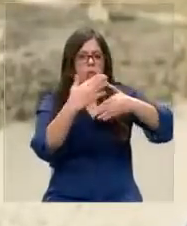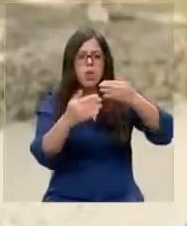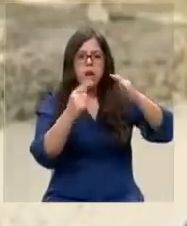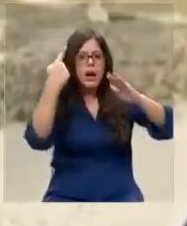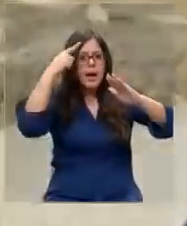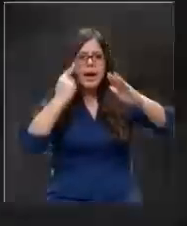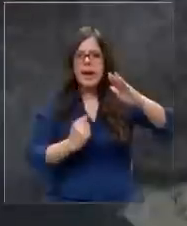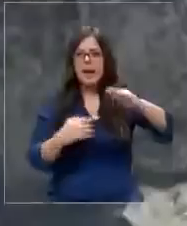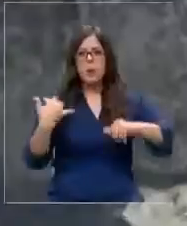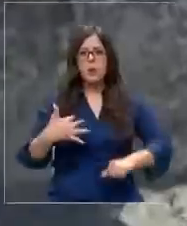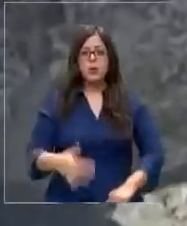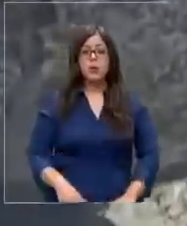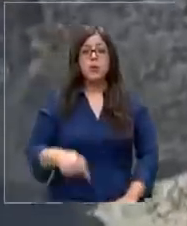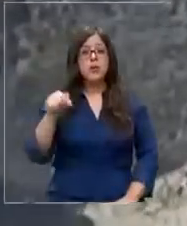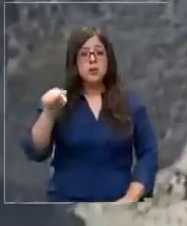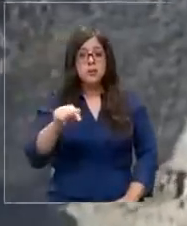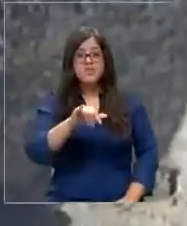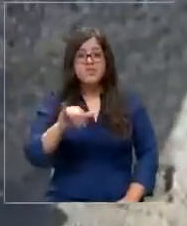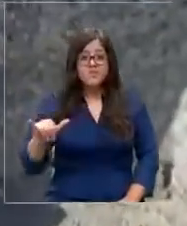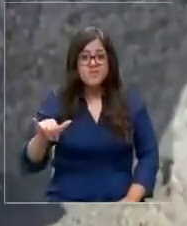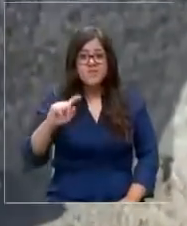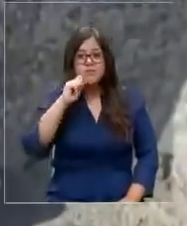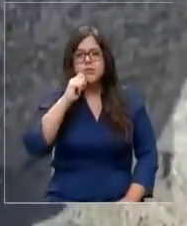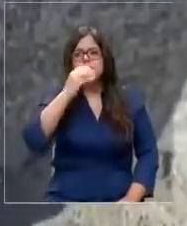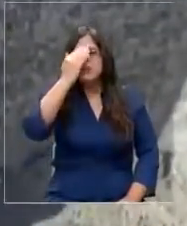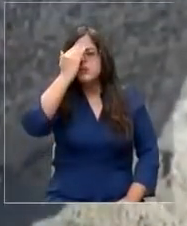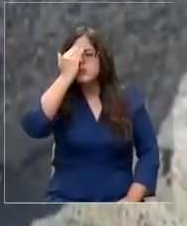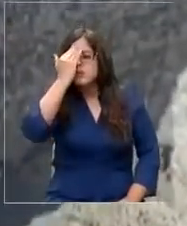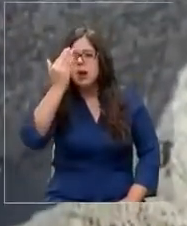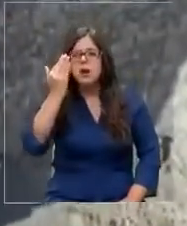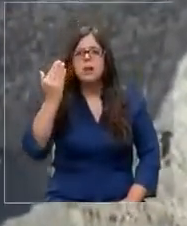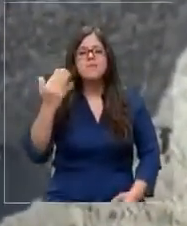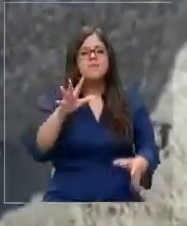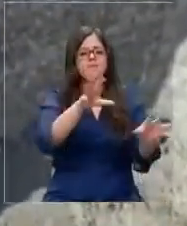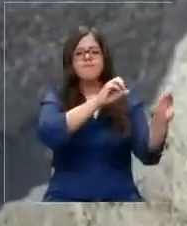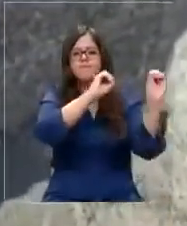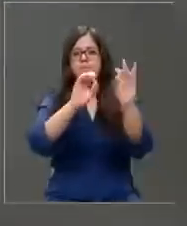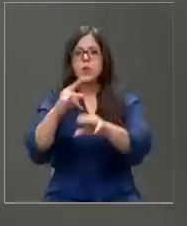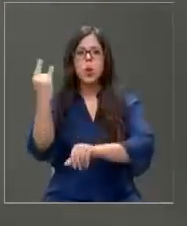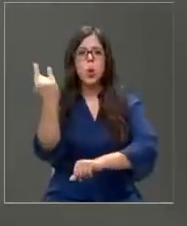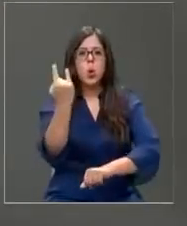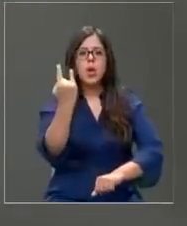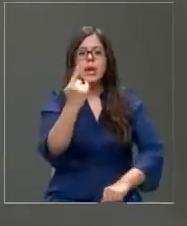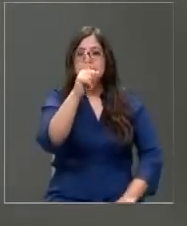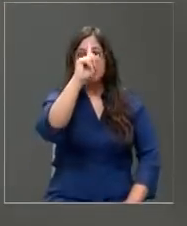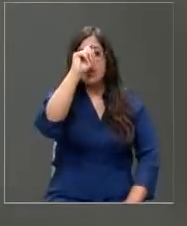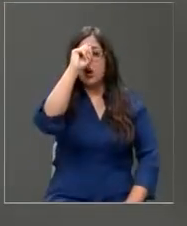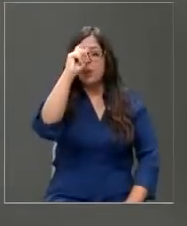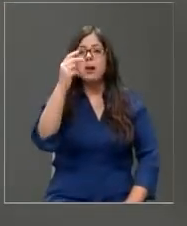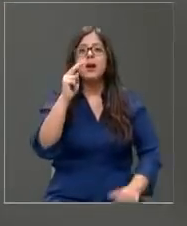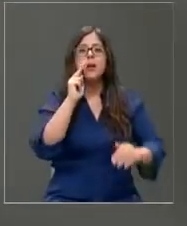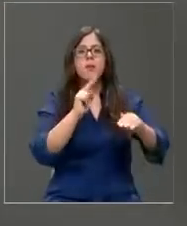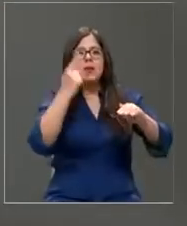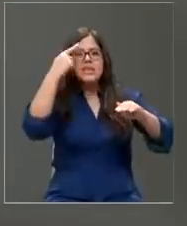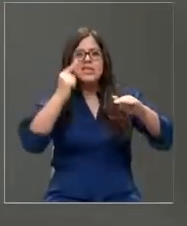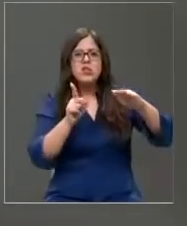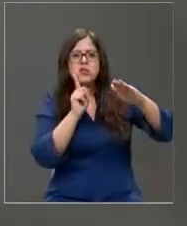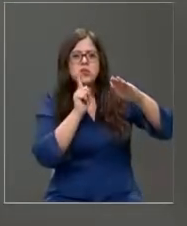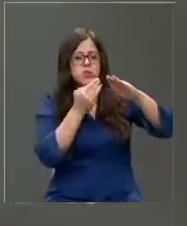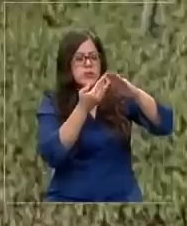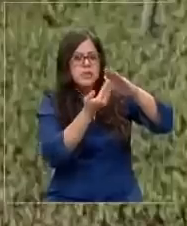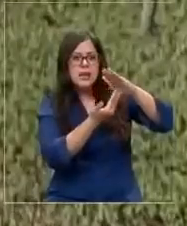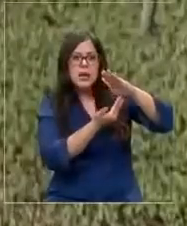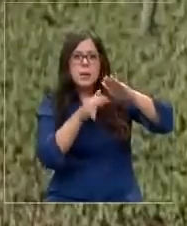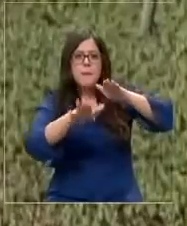herida súper grande. Lo que vino después fue una pesadilla debiendo acudir de urgencia a un centro asistencial para ver las lesiones que tenía el